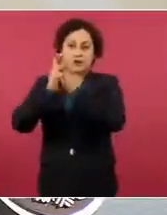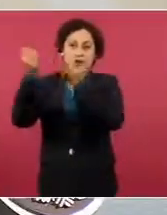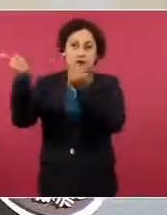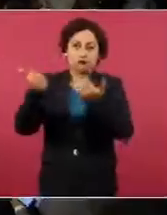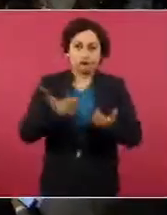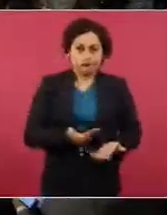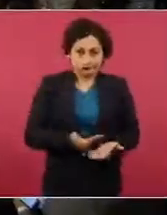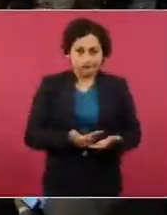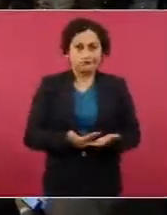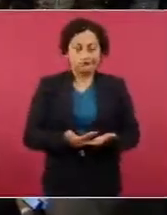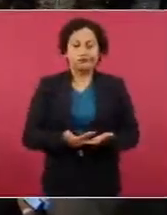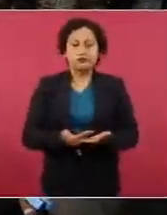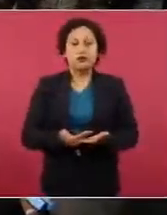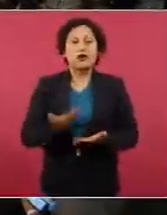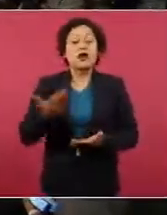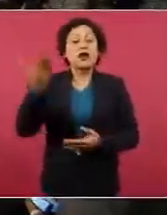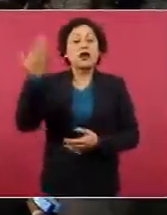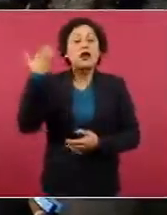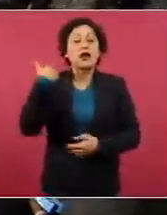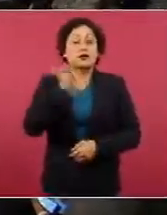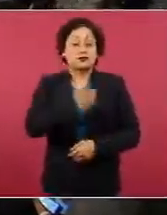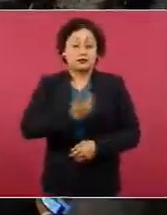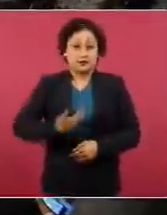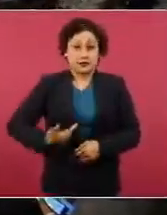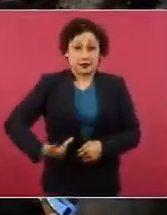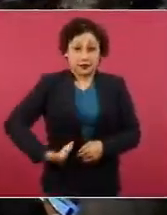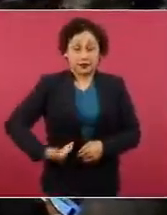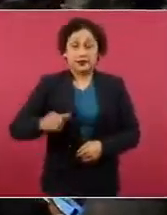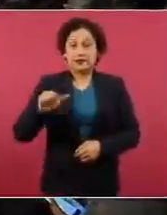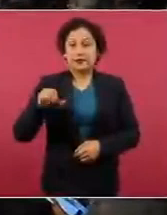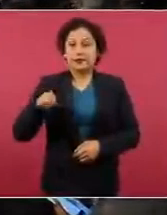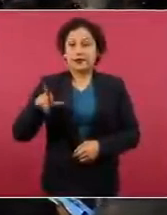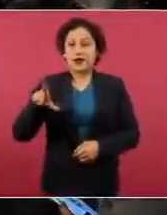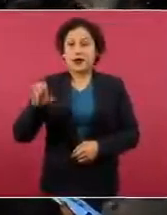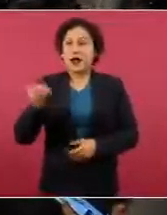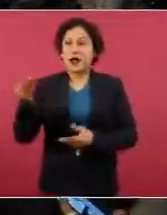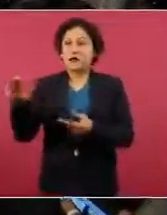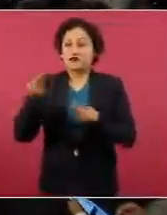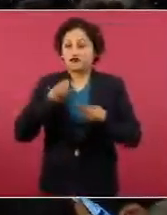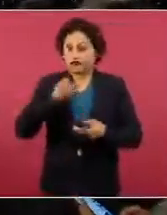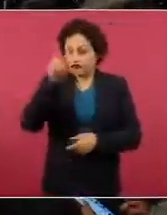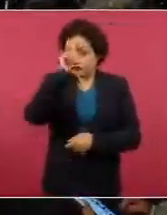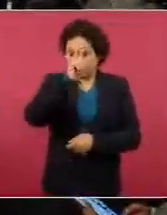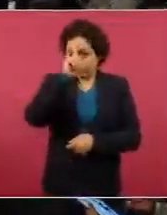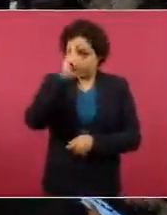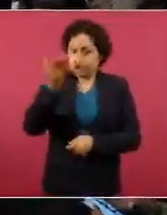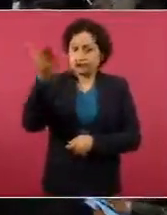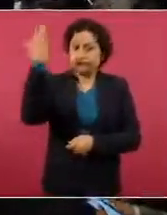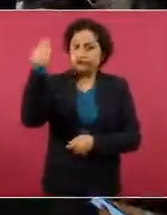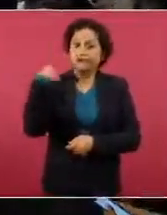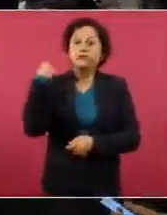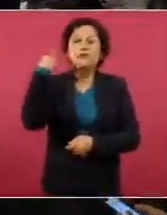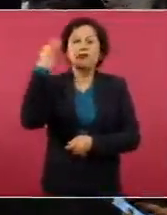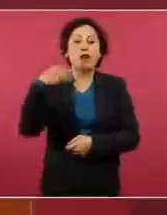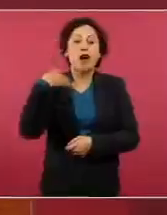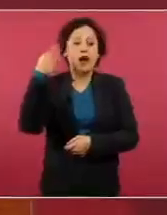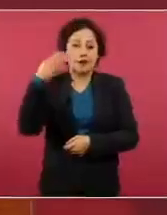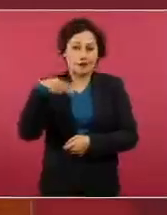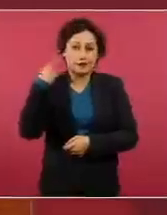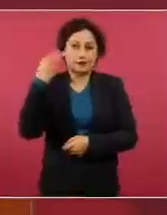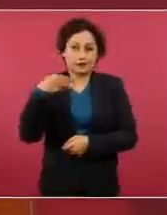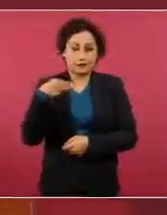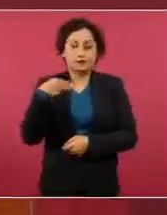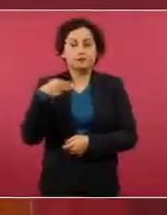señor presidente López Obrador desde marzo pasado y que ha contribuido a mejorar la seguridad,